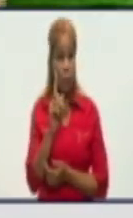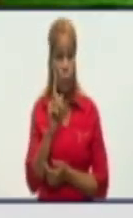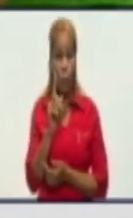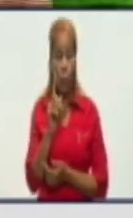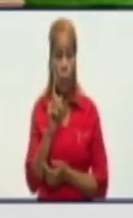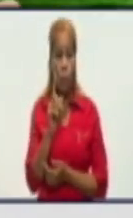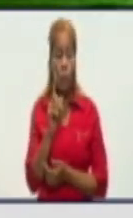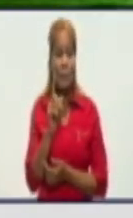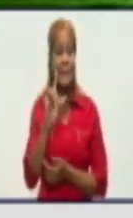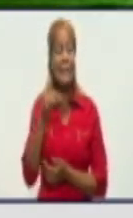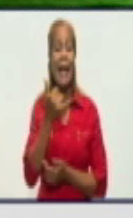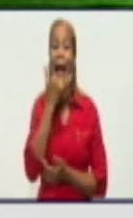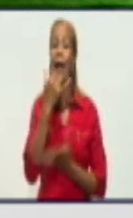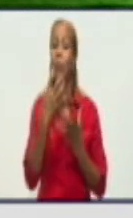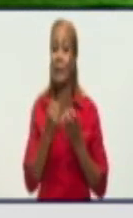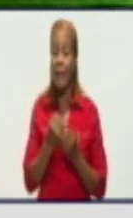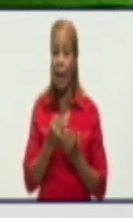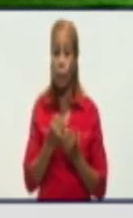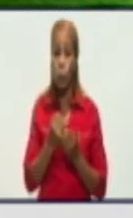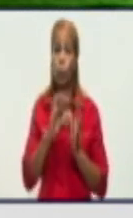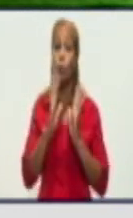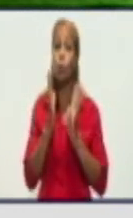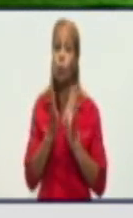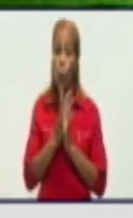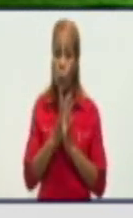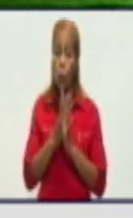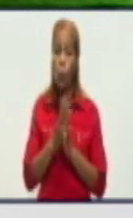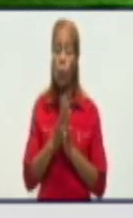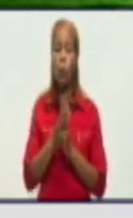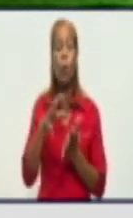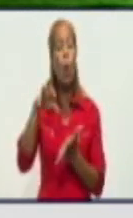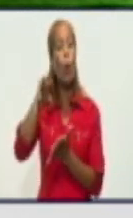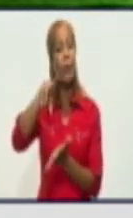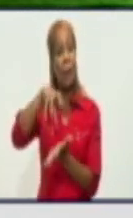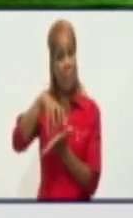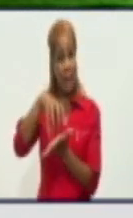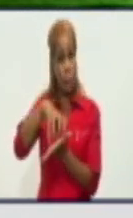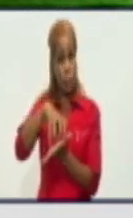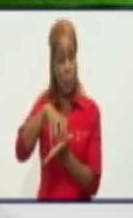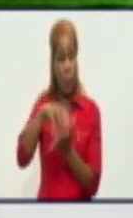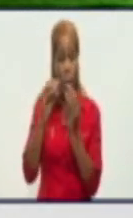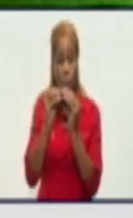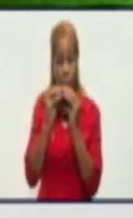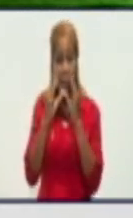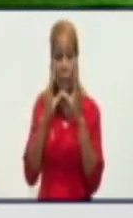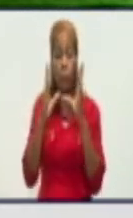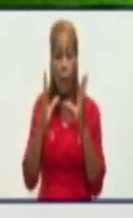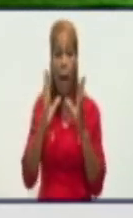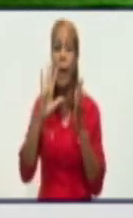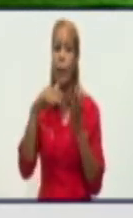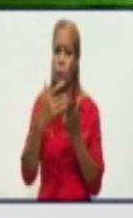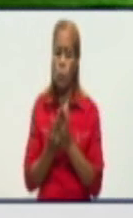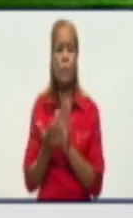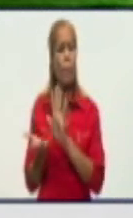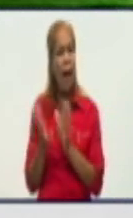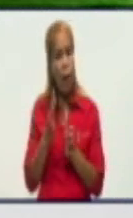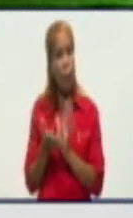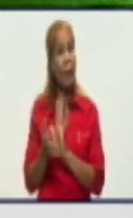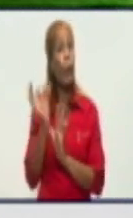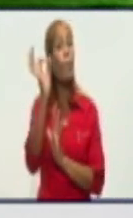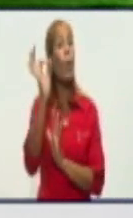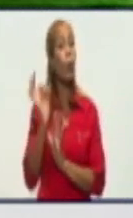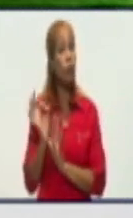madrugada de 12 de la noche a 4 y de 4 a 8, planteamos 4 horas como promedio. O sea,